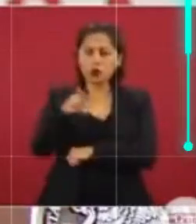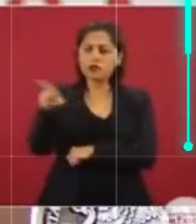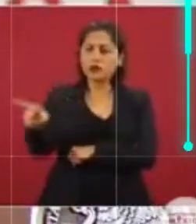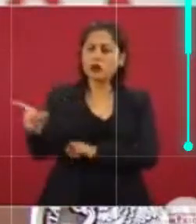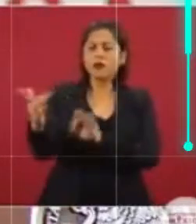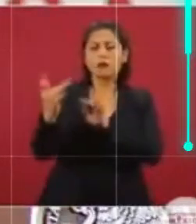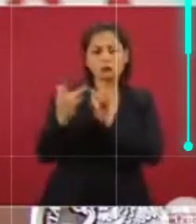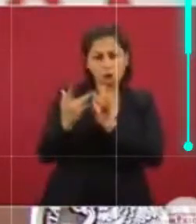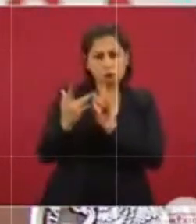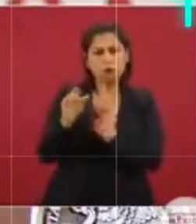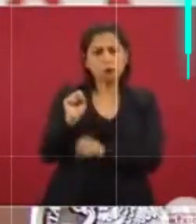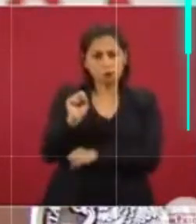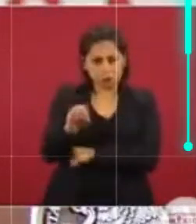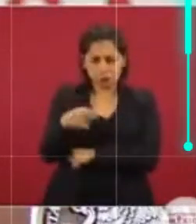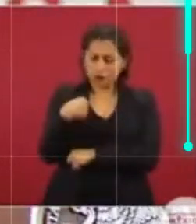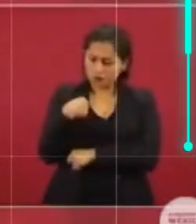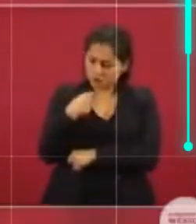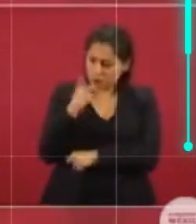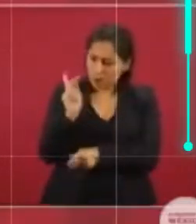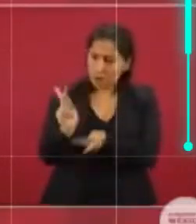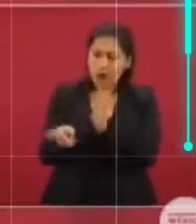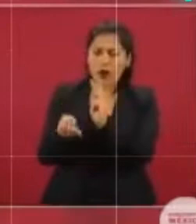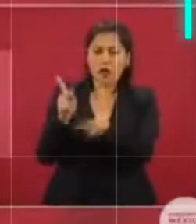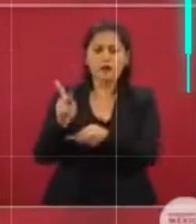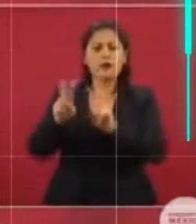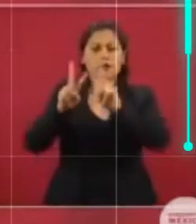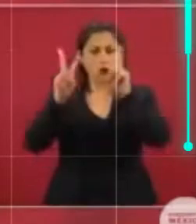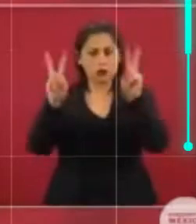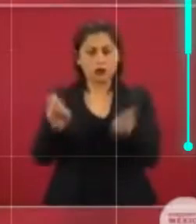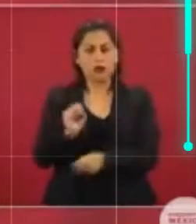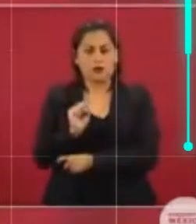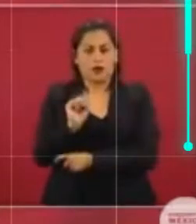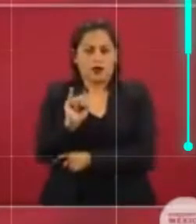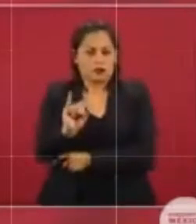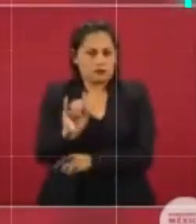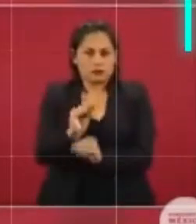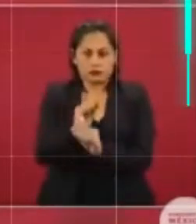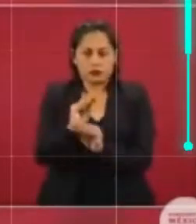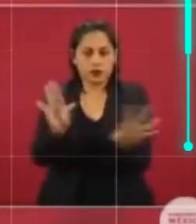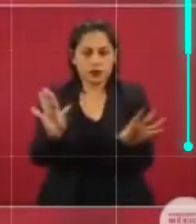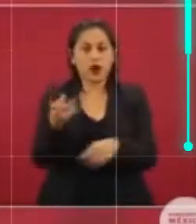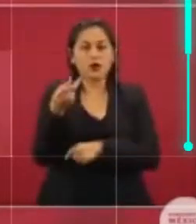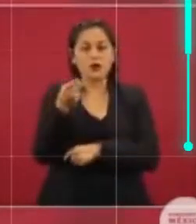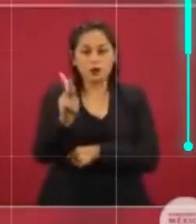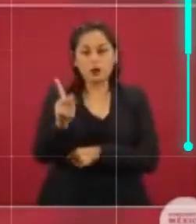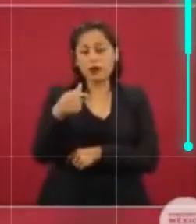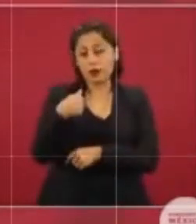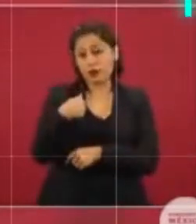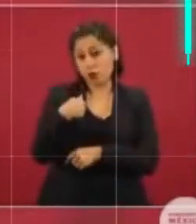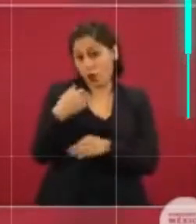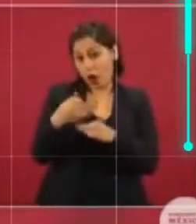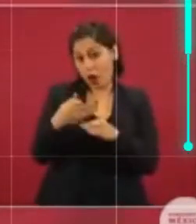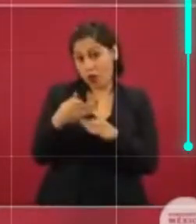vamos a hablar sobre el tema. Pero aprovecho también para mandarles a decir